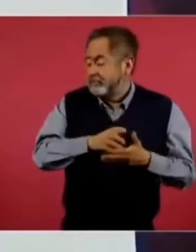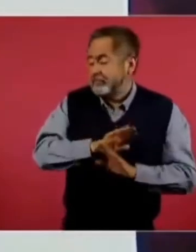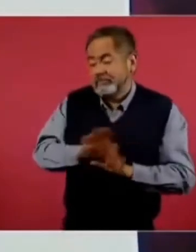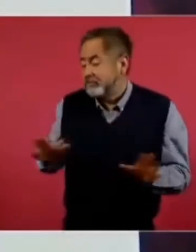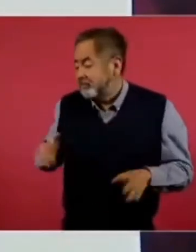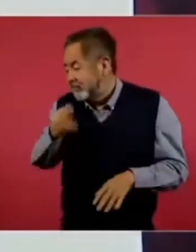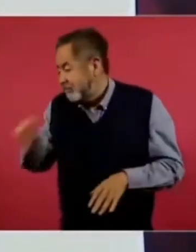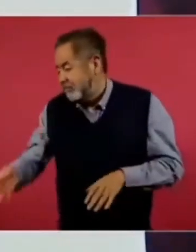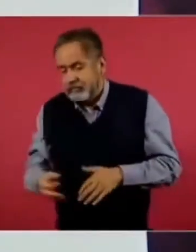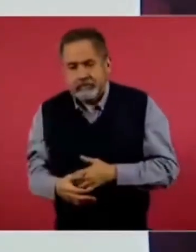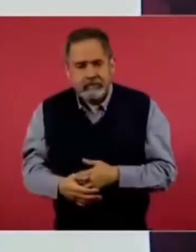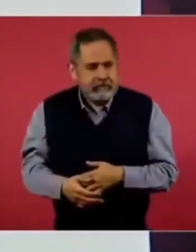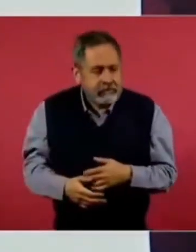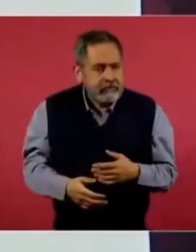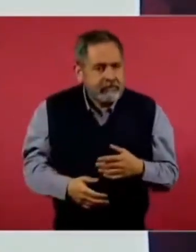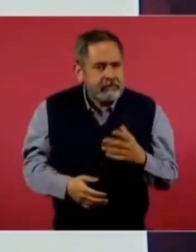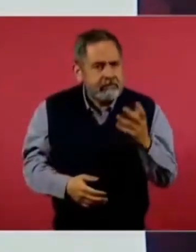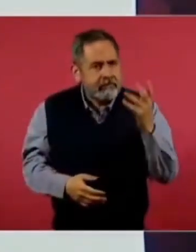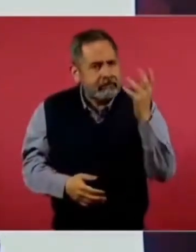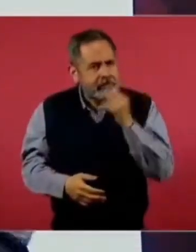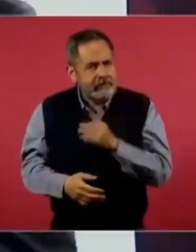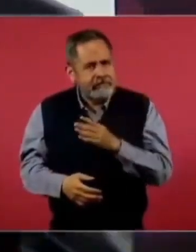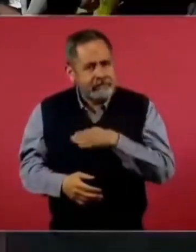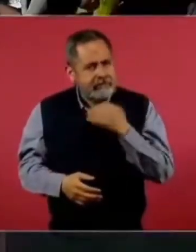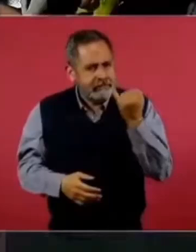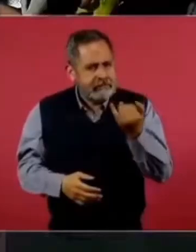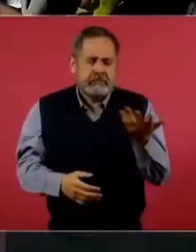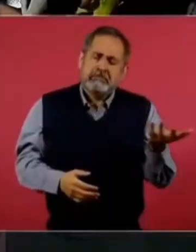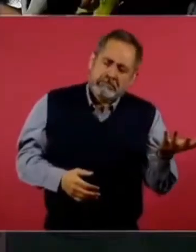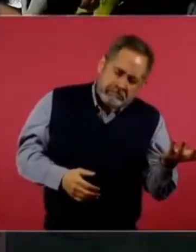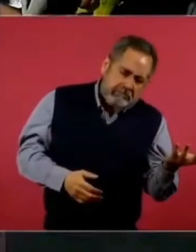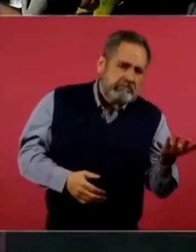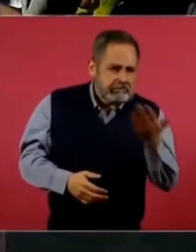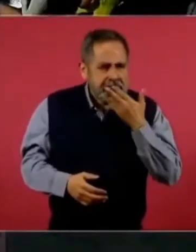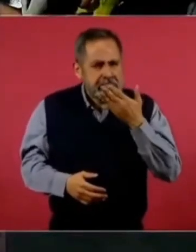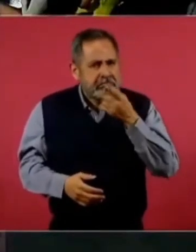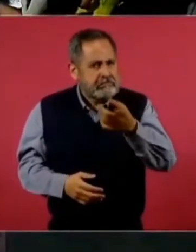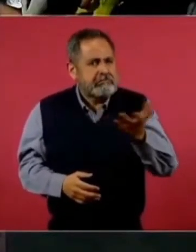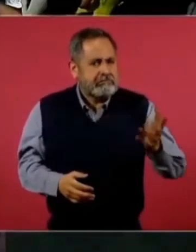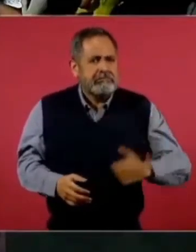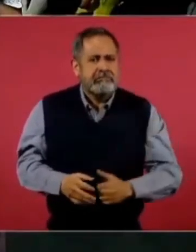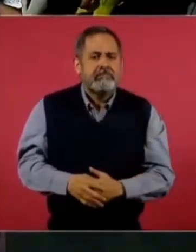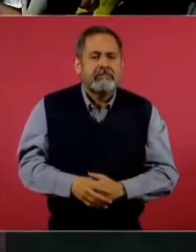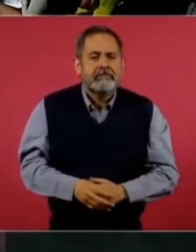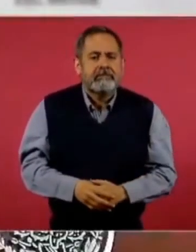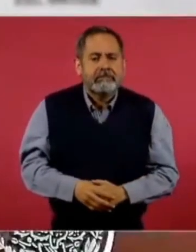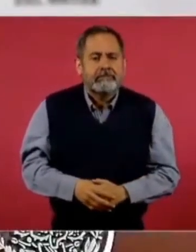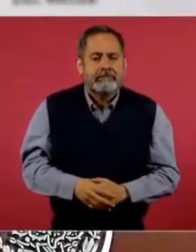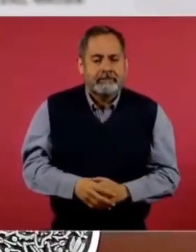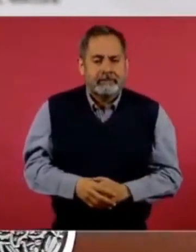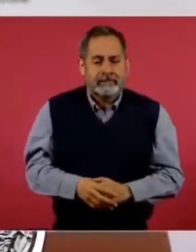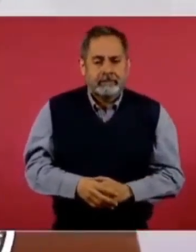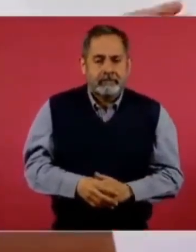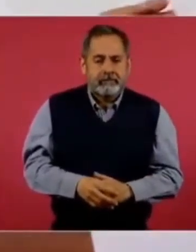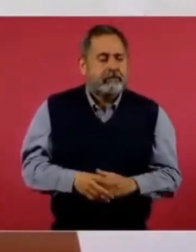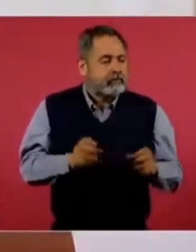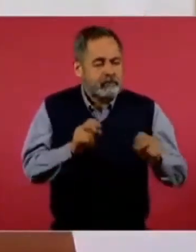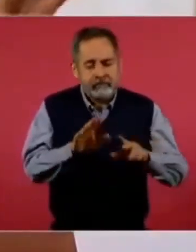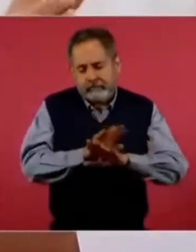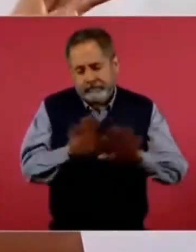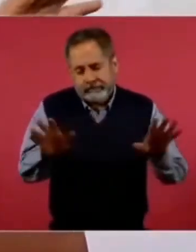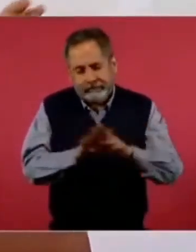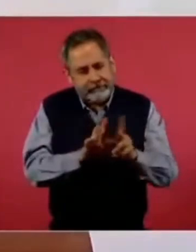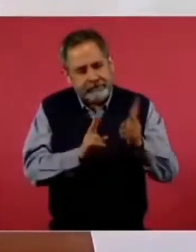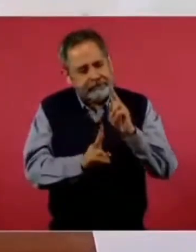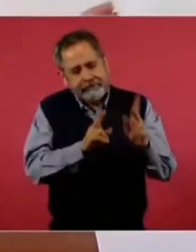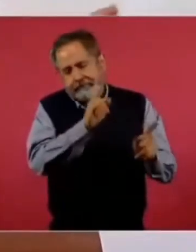Es bello, ¿no? O sea, y ya no